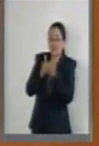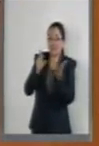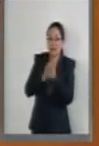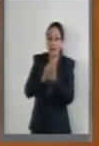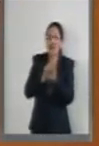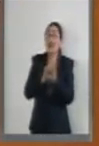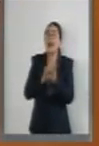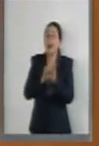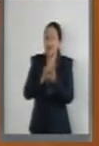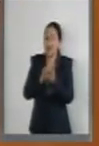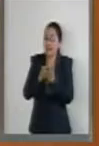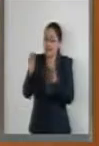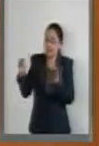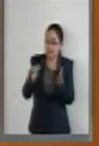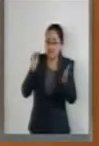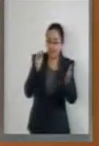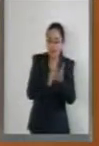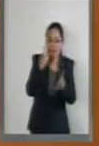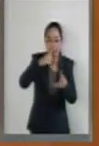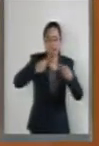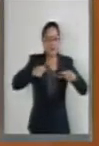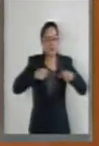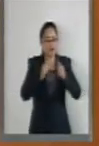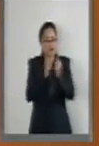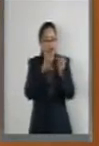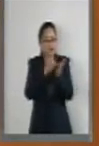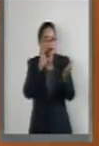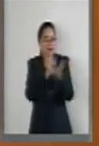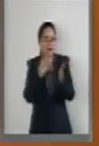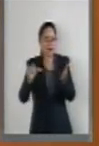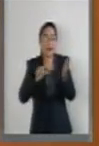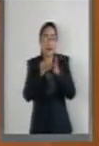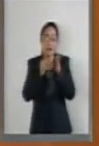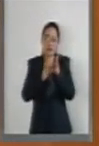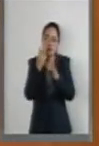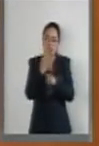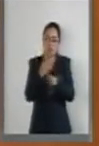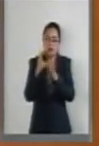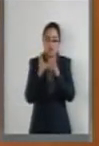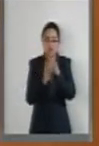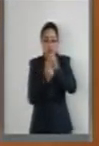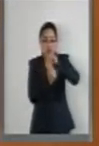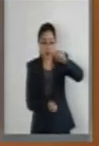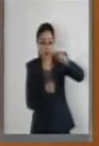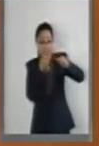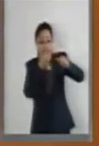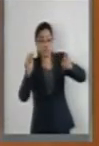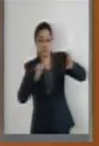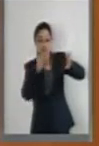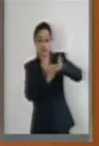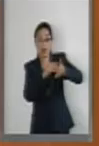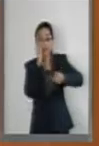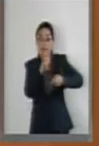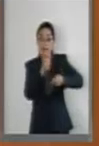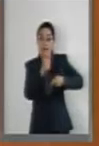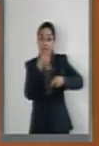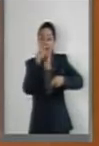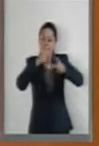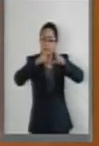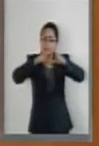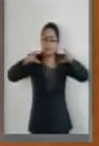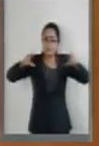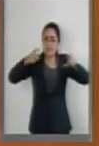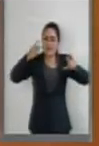realicemos bajo la visión del interés superior de la niñez. Esto es algo similar para las personas con